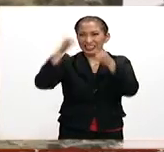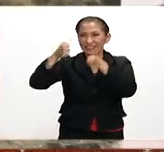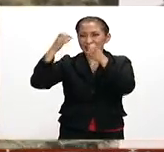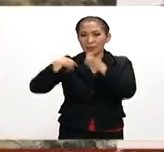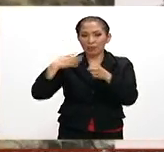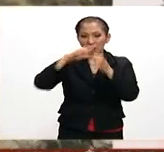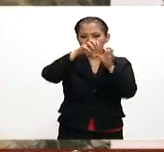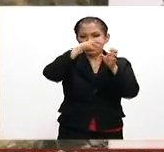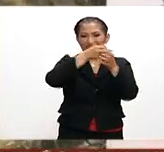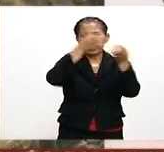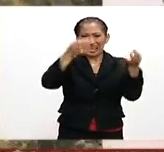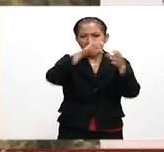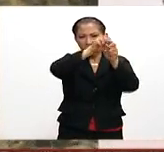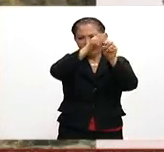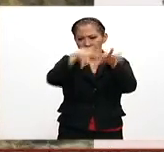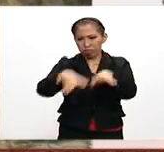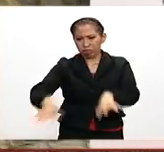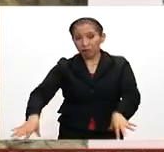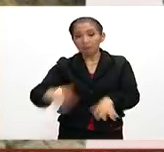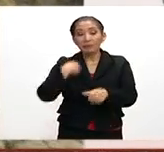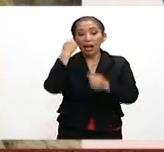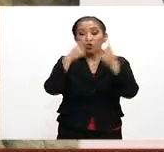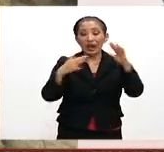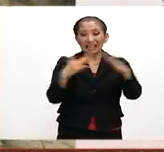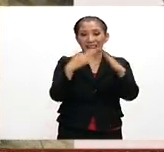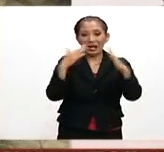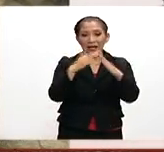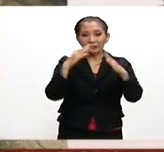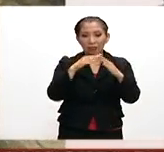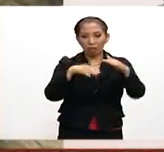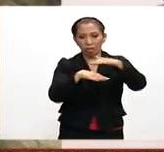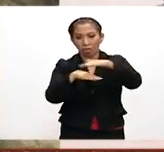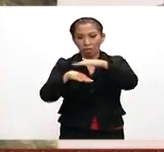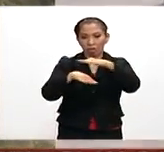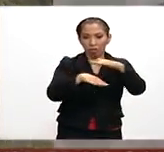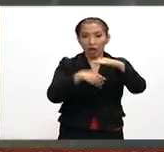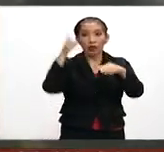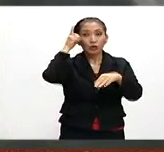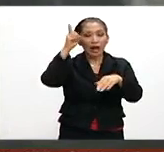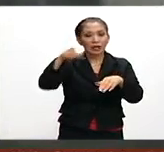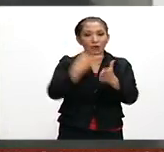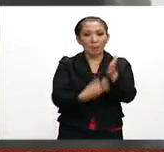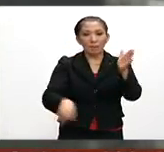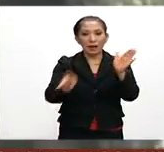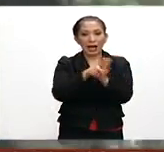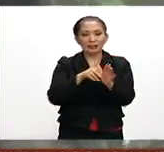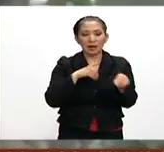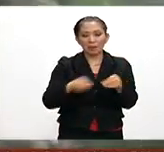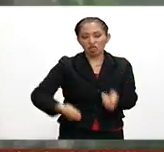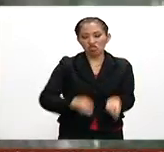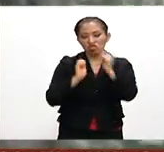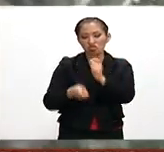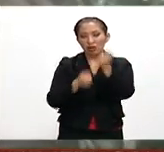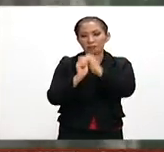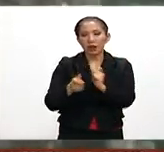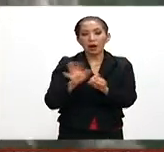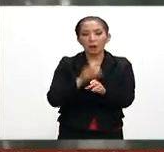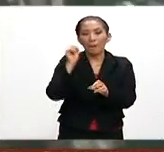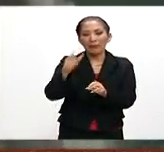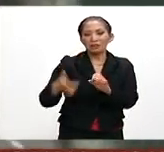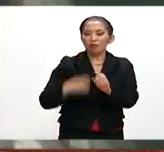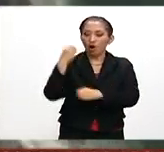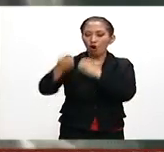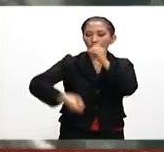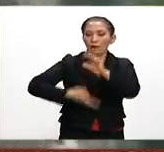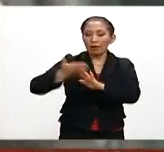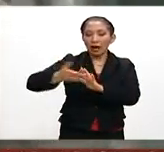del desgajamiento de un talud. Algunas viviendas quedaron suspendidas debido a que los dueños de la plaza realizaron movimientos de tierra como parte de una